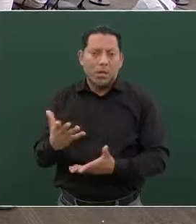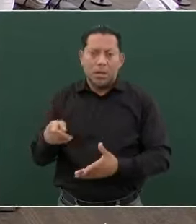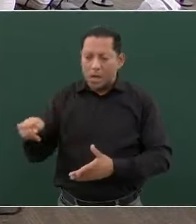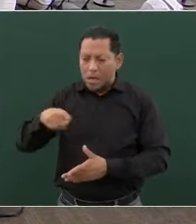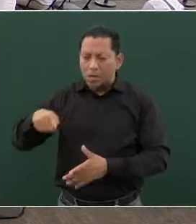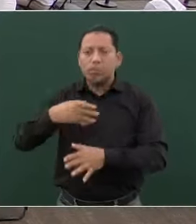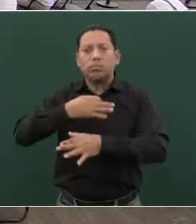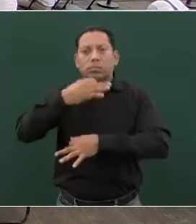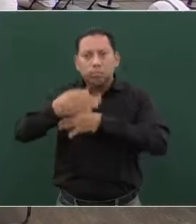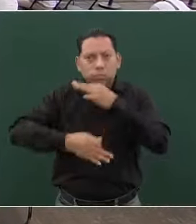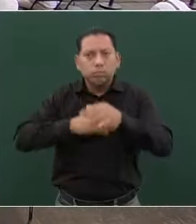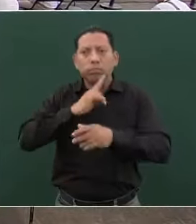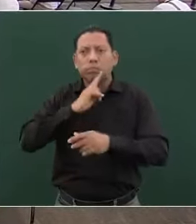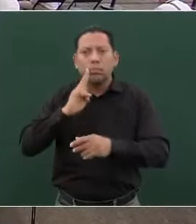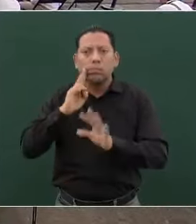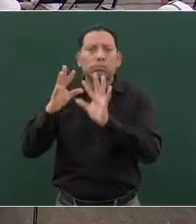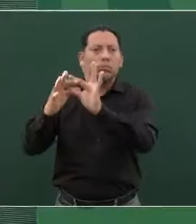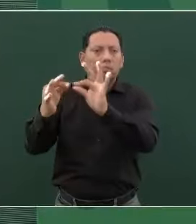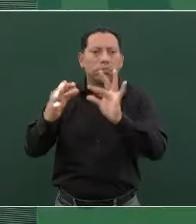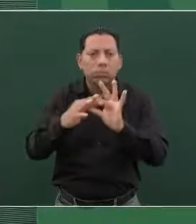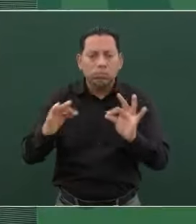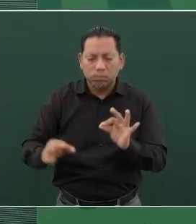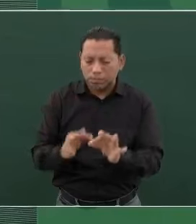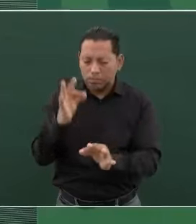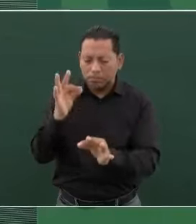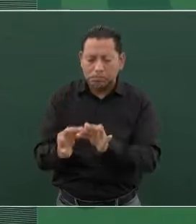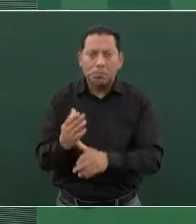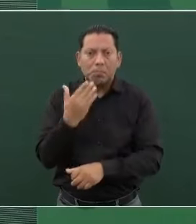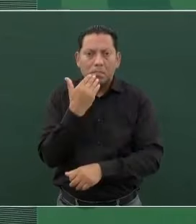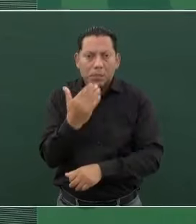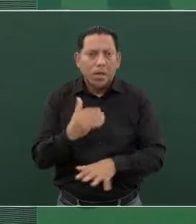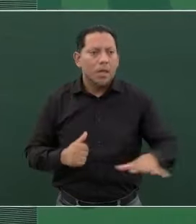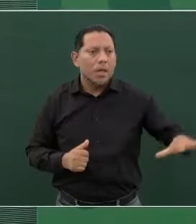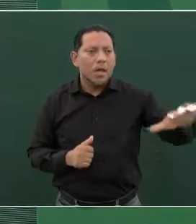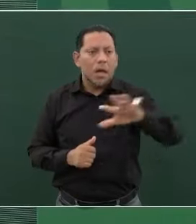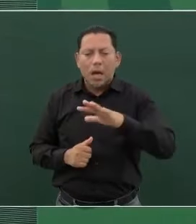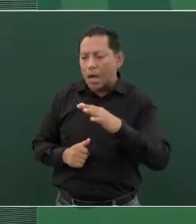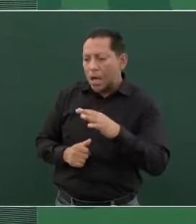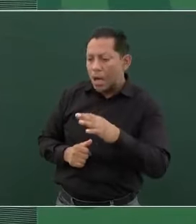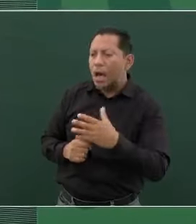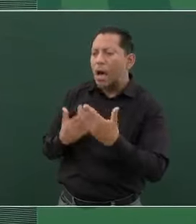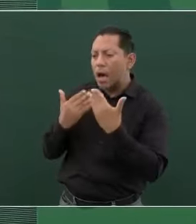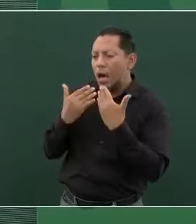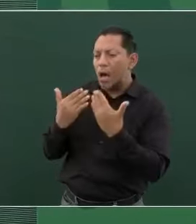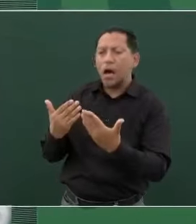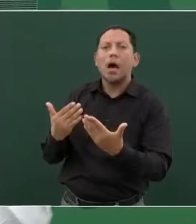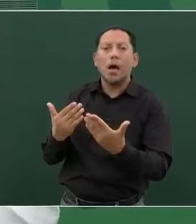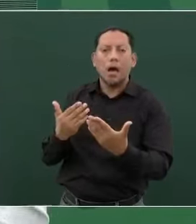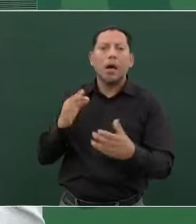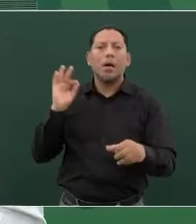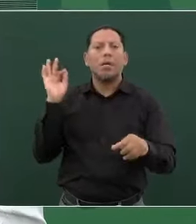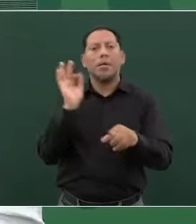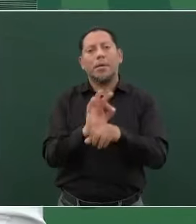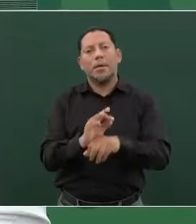con su función pública. Eso es lo que quería comentar,